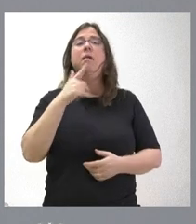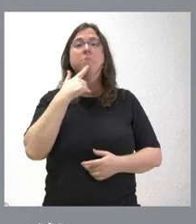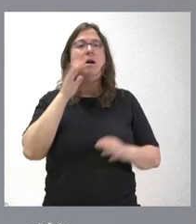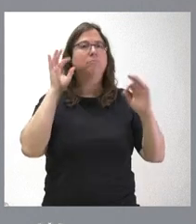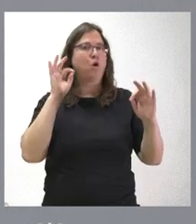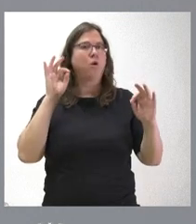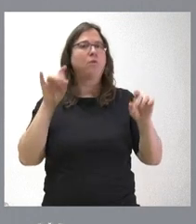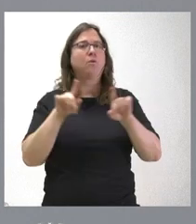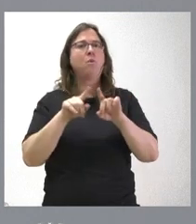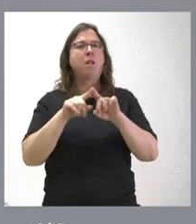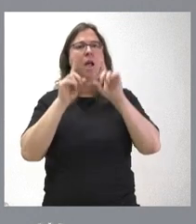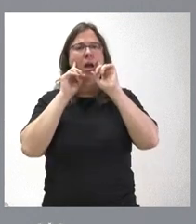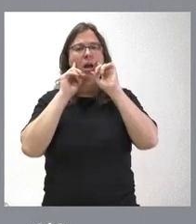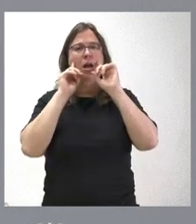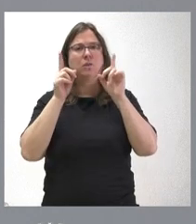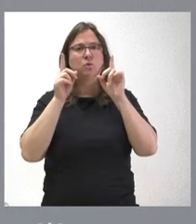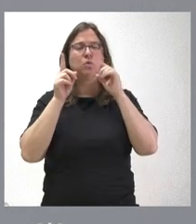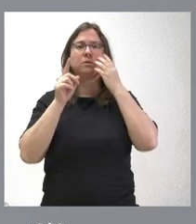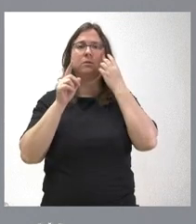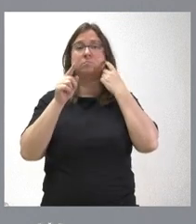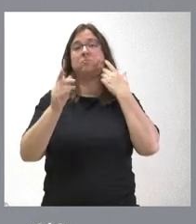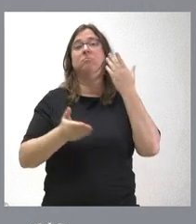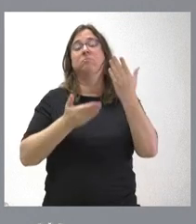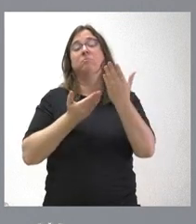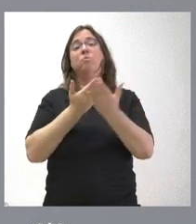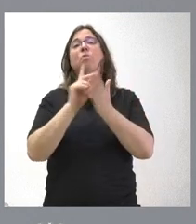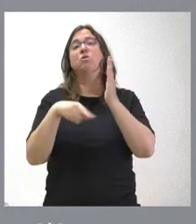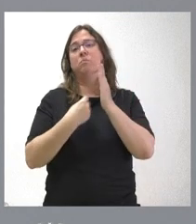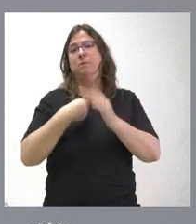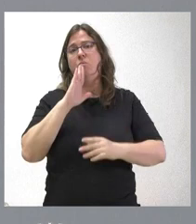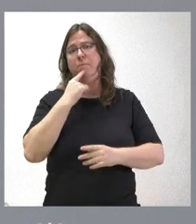caso de la proposición de ley que usted plantea.